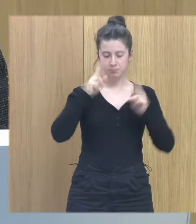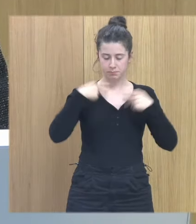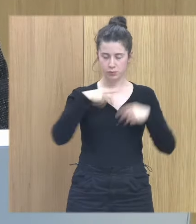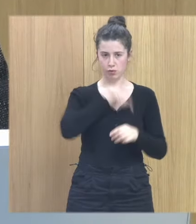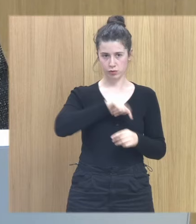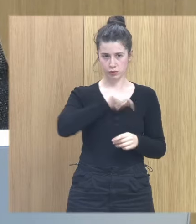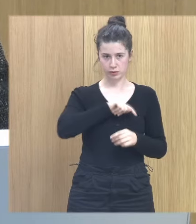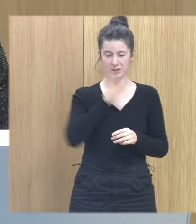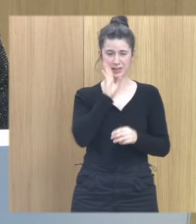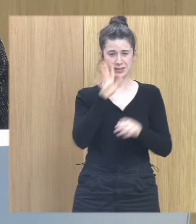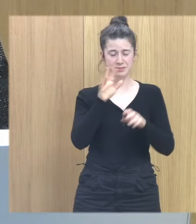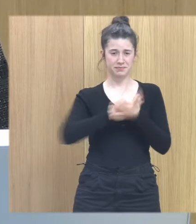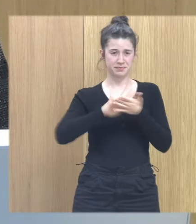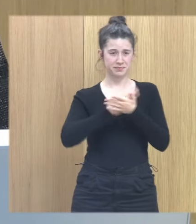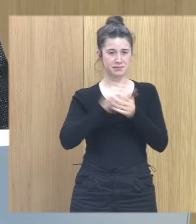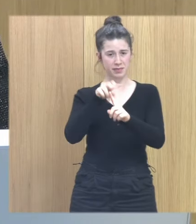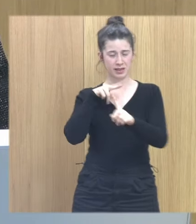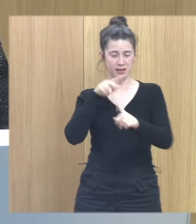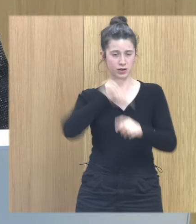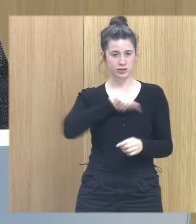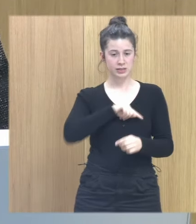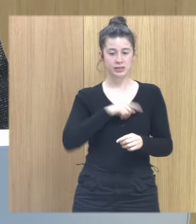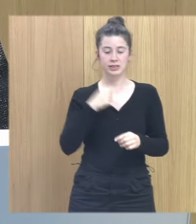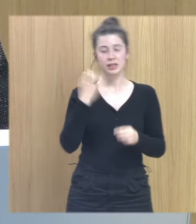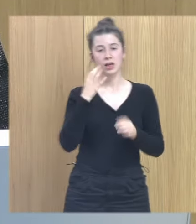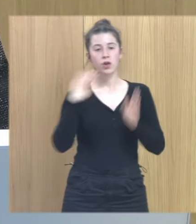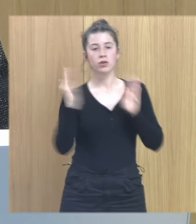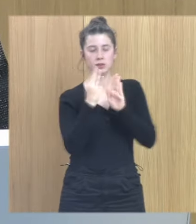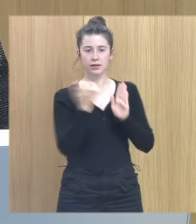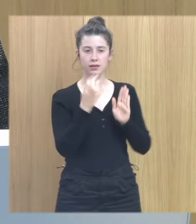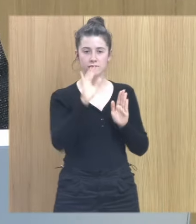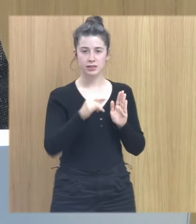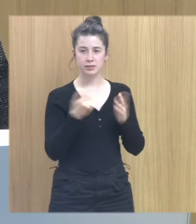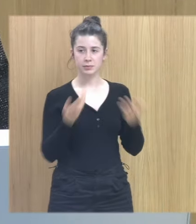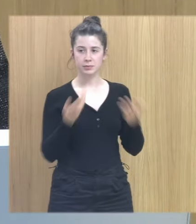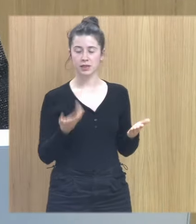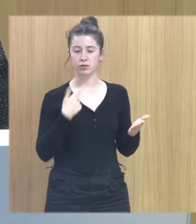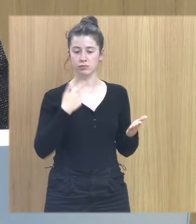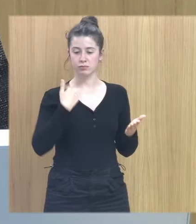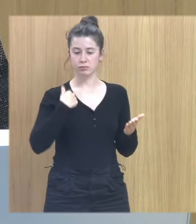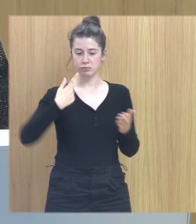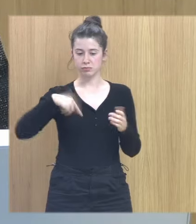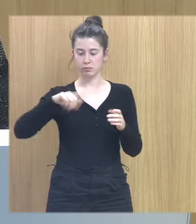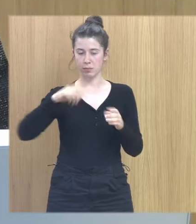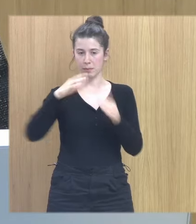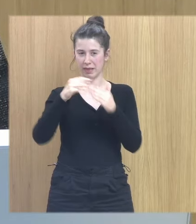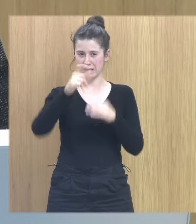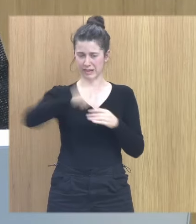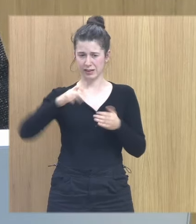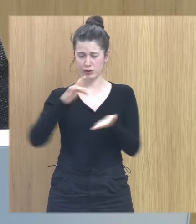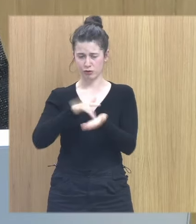mirada consciente no digo que no haya que confrontar digo que estos terapeutas con los que yo tengo mucha gente que me llega a consulta derivada de